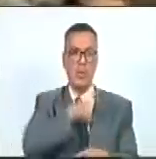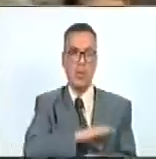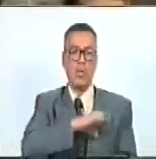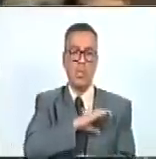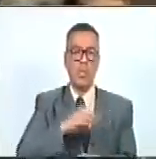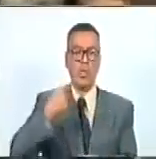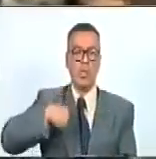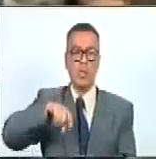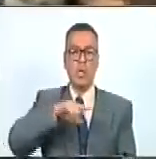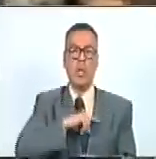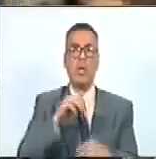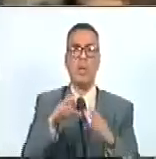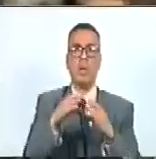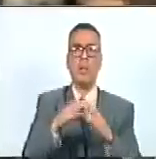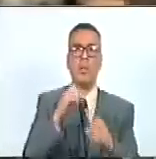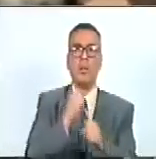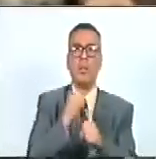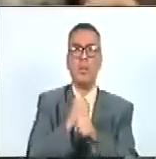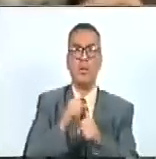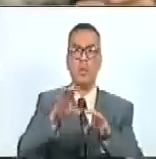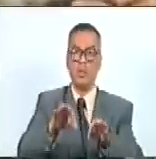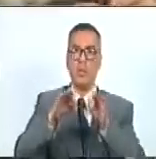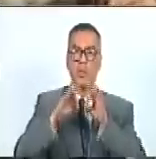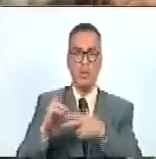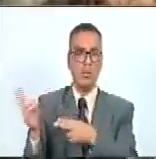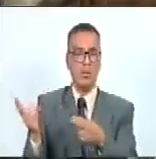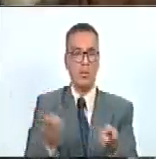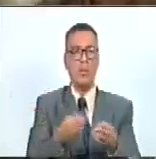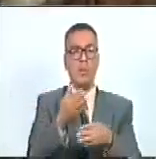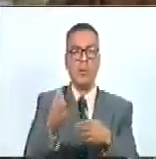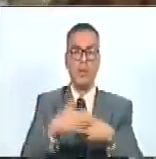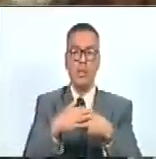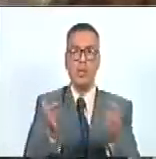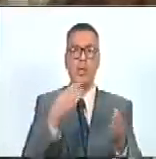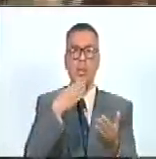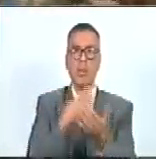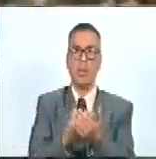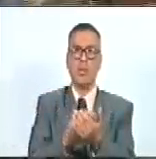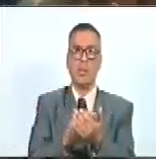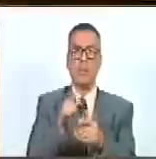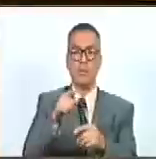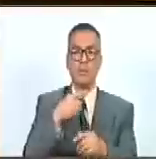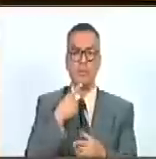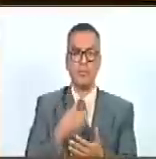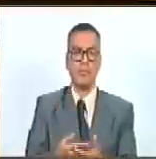del Poder Popular y Comunicación se suma a este trabajo. Todo el que esté interesado, bienvenido con las puertas abiertas. Muchísimas gracias, señor presidente.